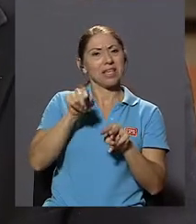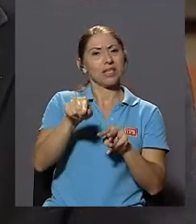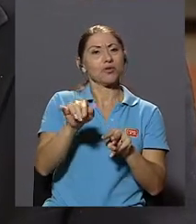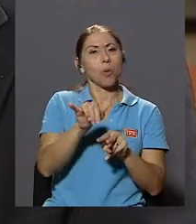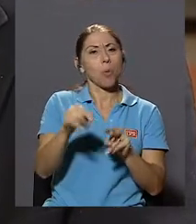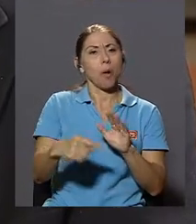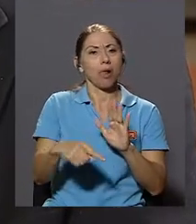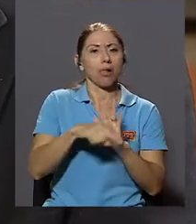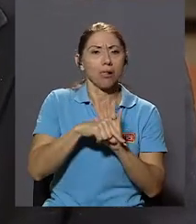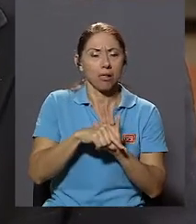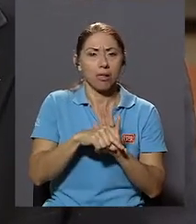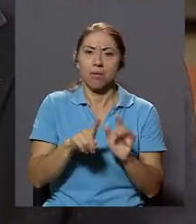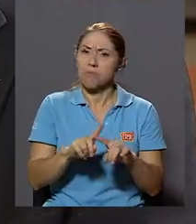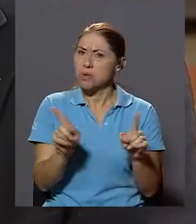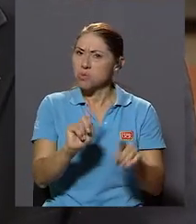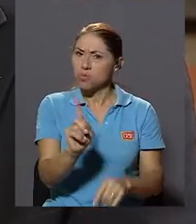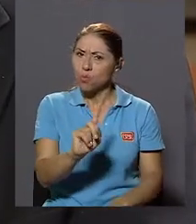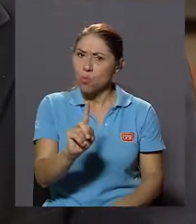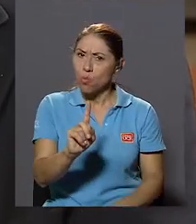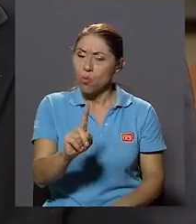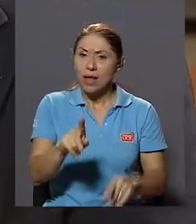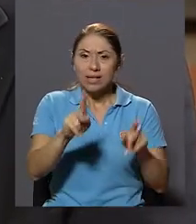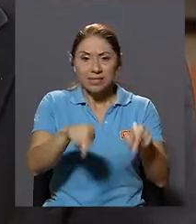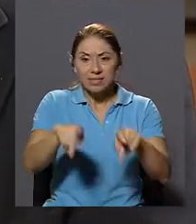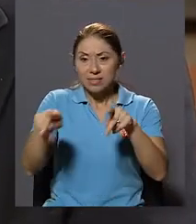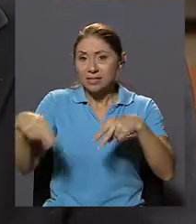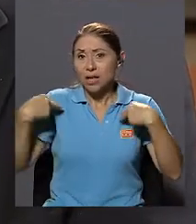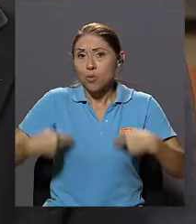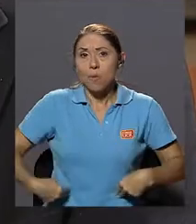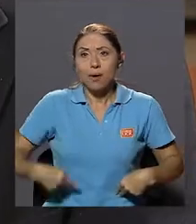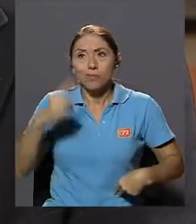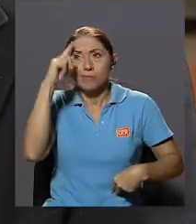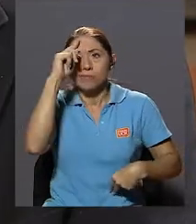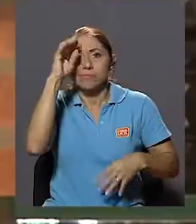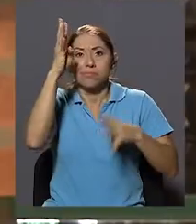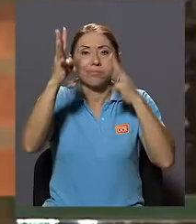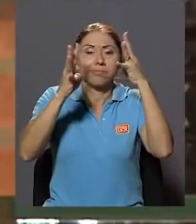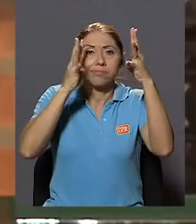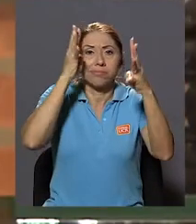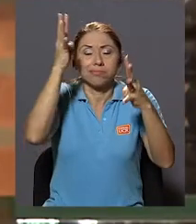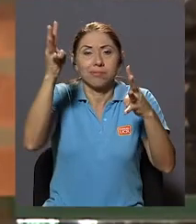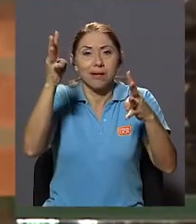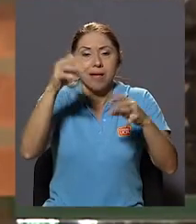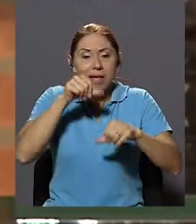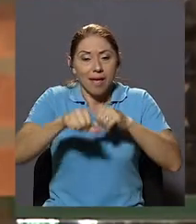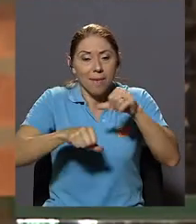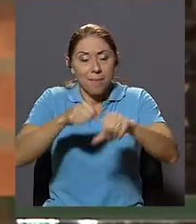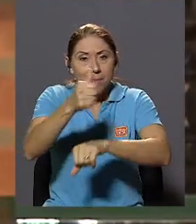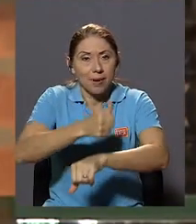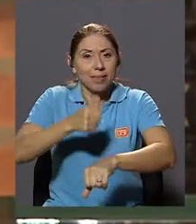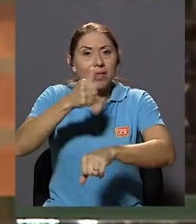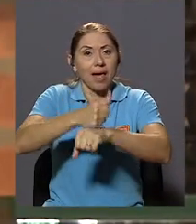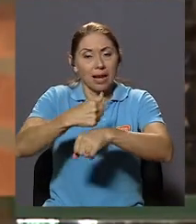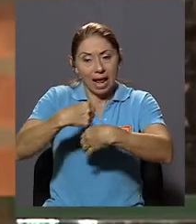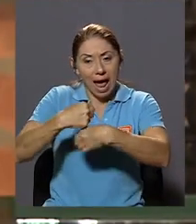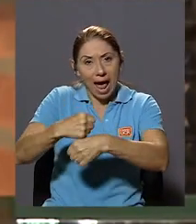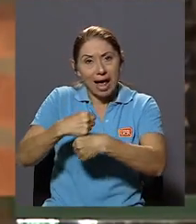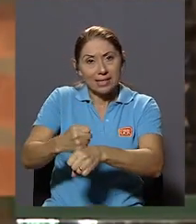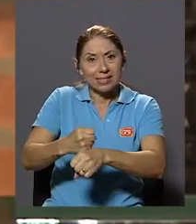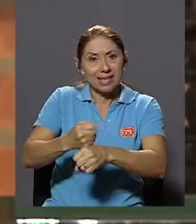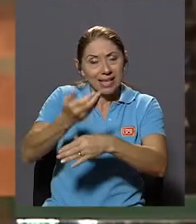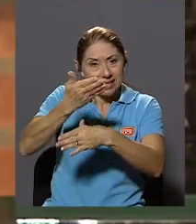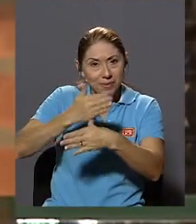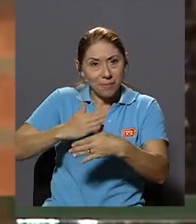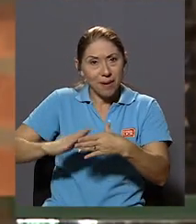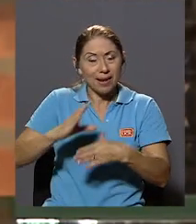Pero no Es que El ser humano Es emprendedor El ser humano Hace Es parte De la condición